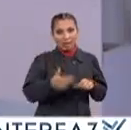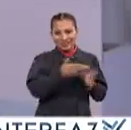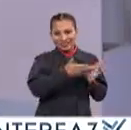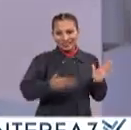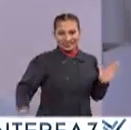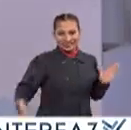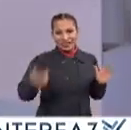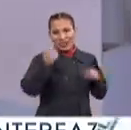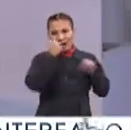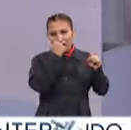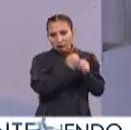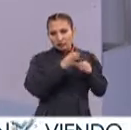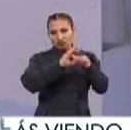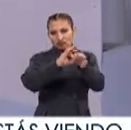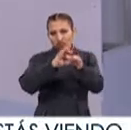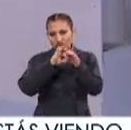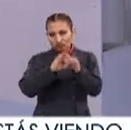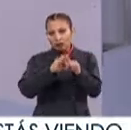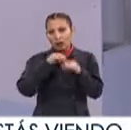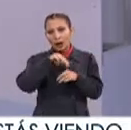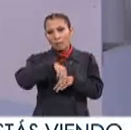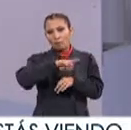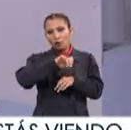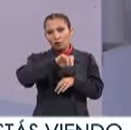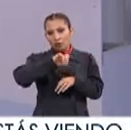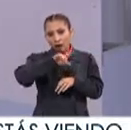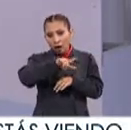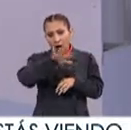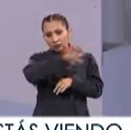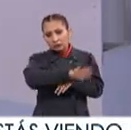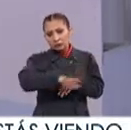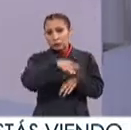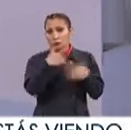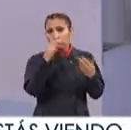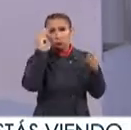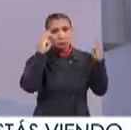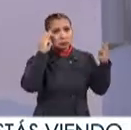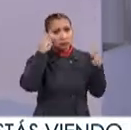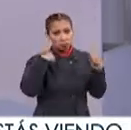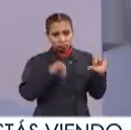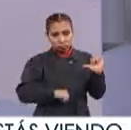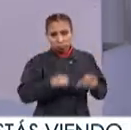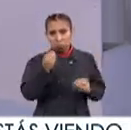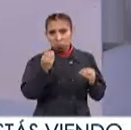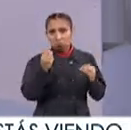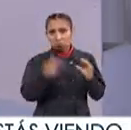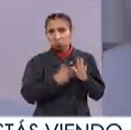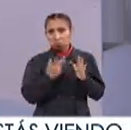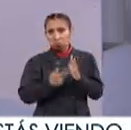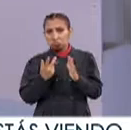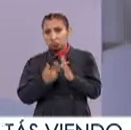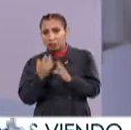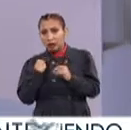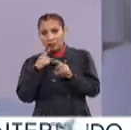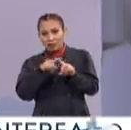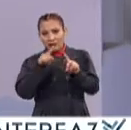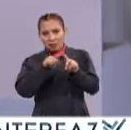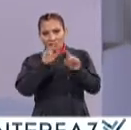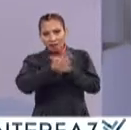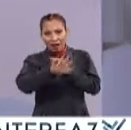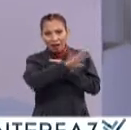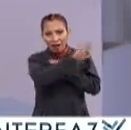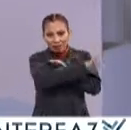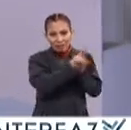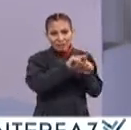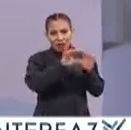A lo largo de estos años De alianza Con el MUNAL Pues es un museo Muy activo Muy multifacético